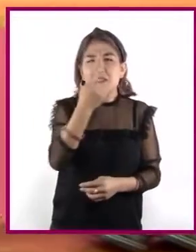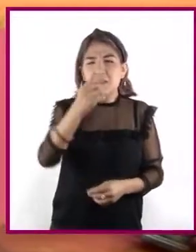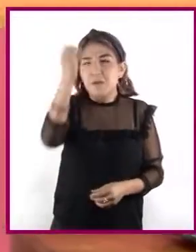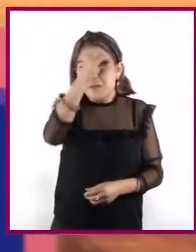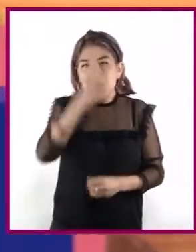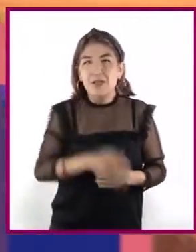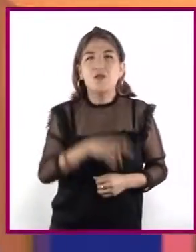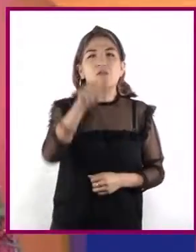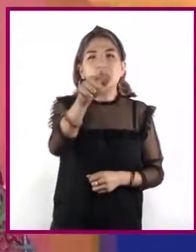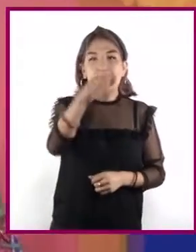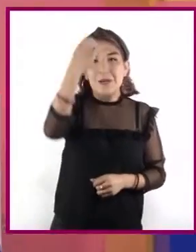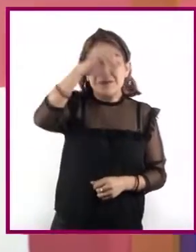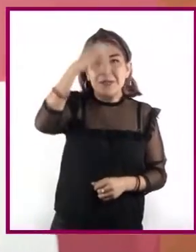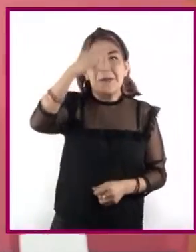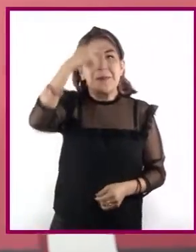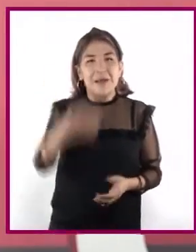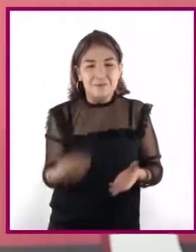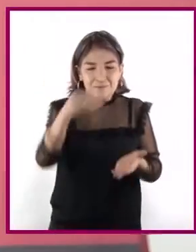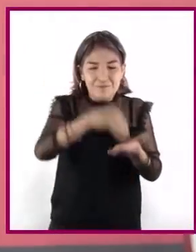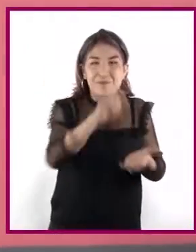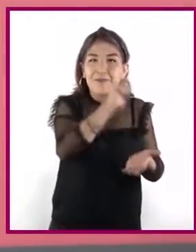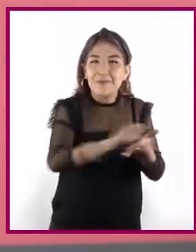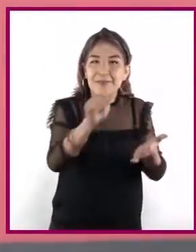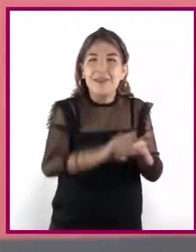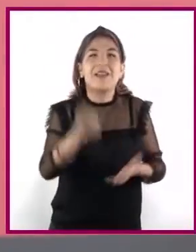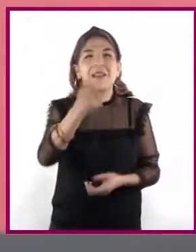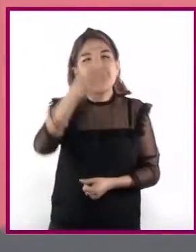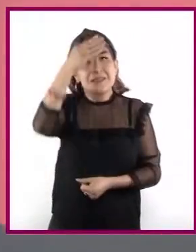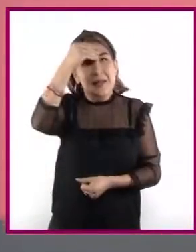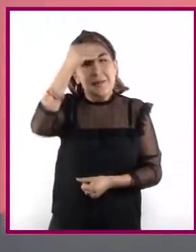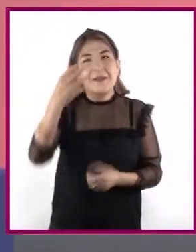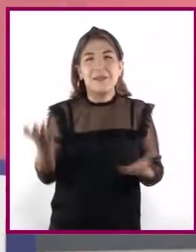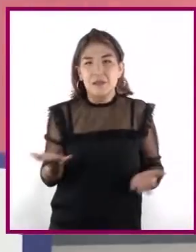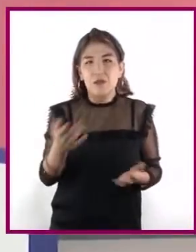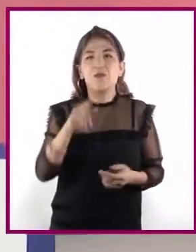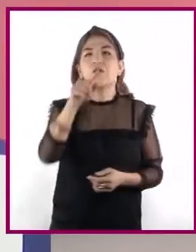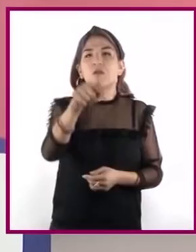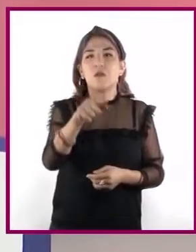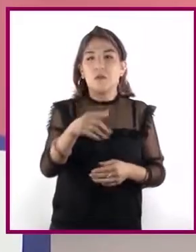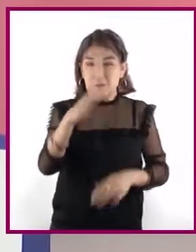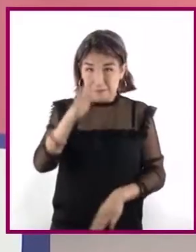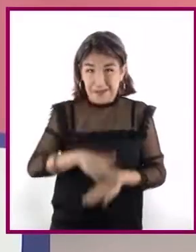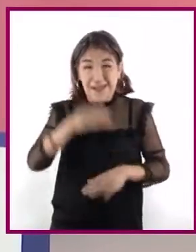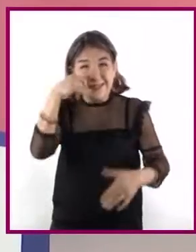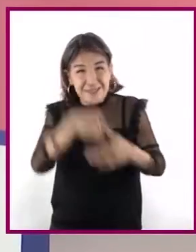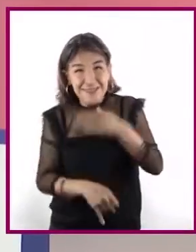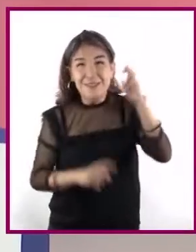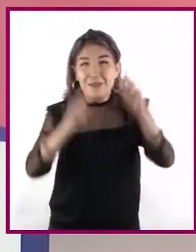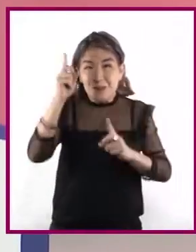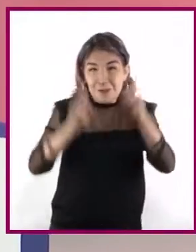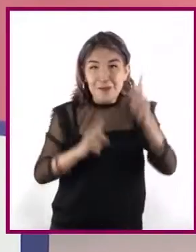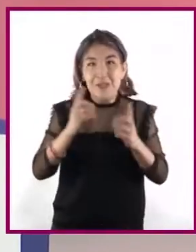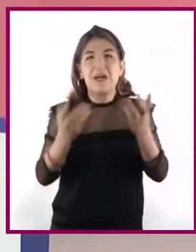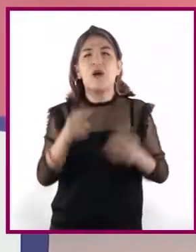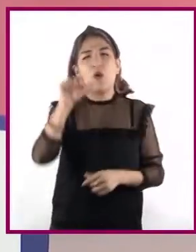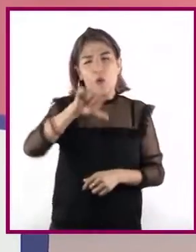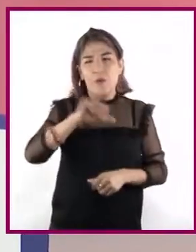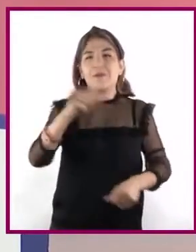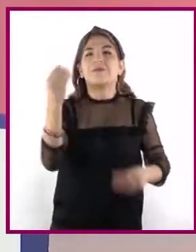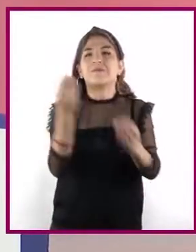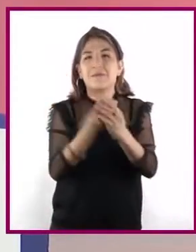ustedes la experiencia en la adquisición de estos aprendizajes? ¿Quedan aún dudas? A lo largo de la sesión